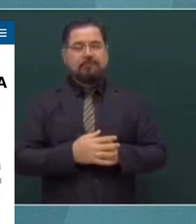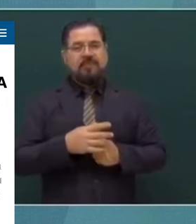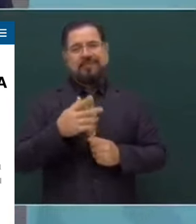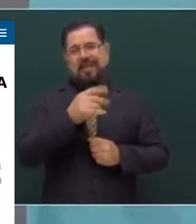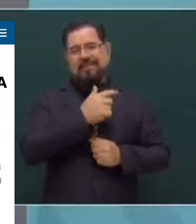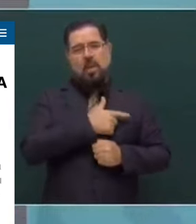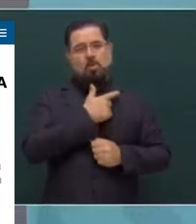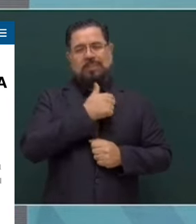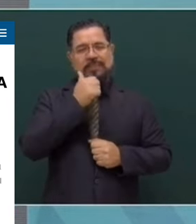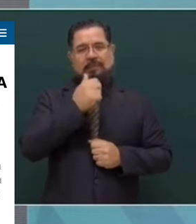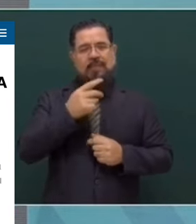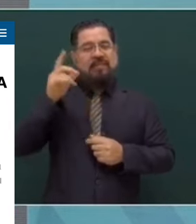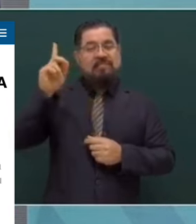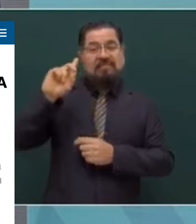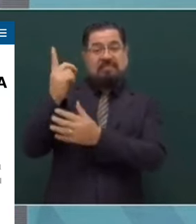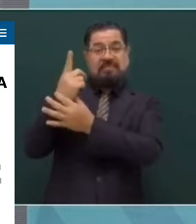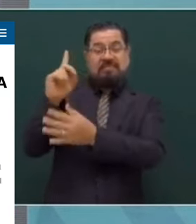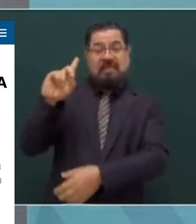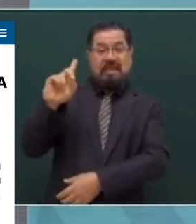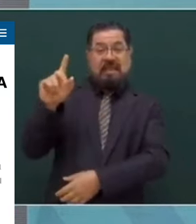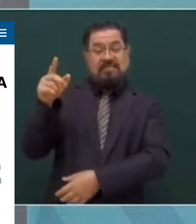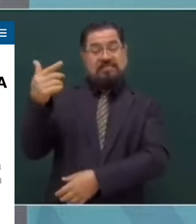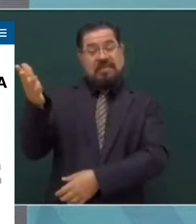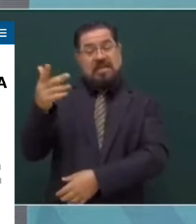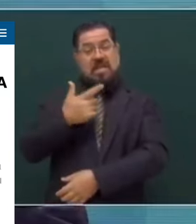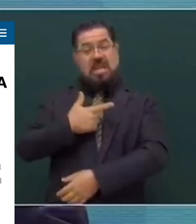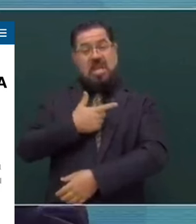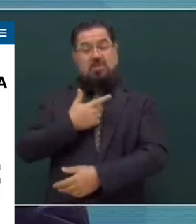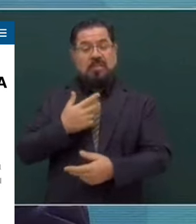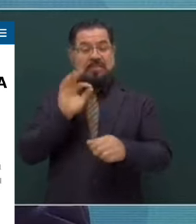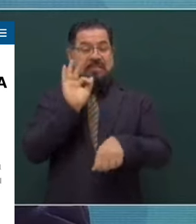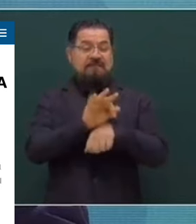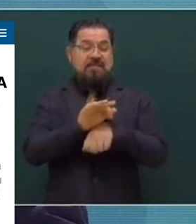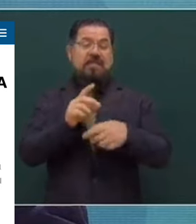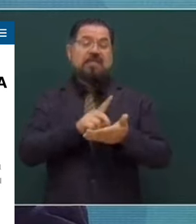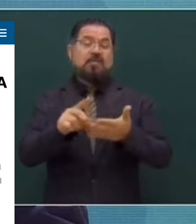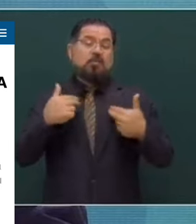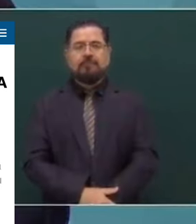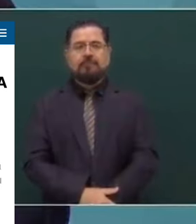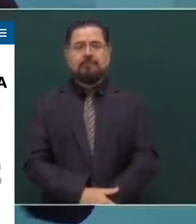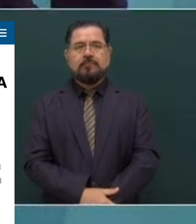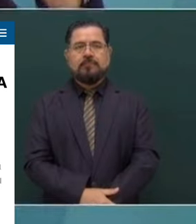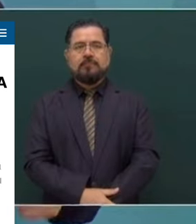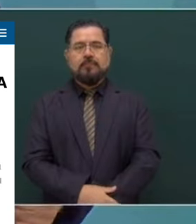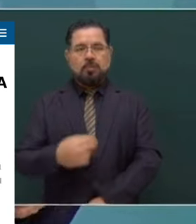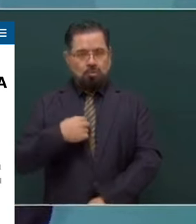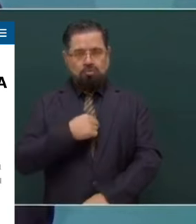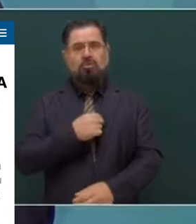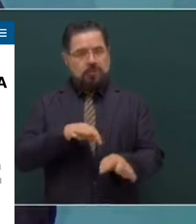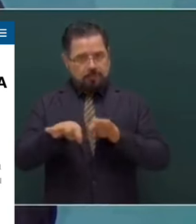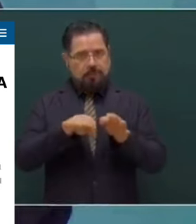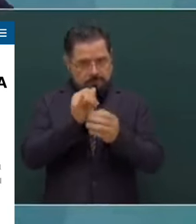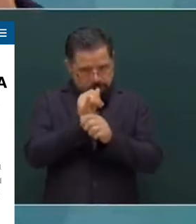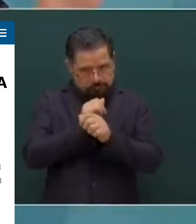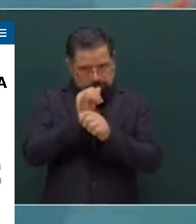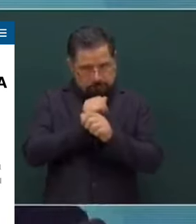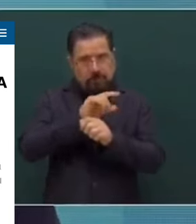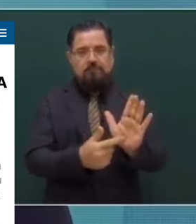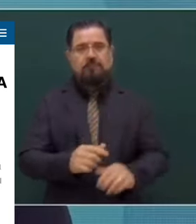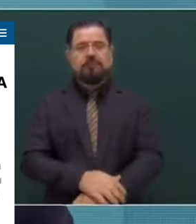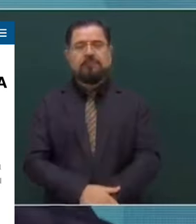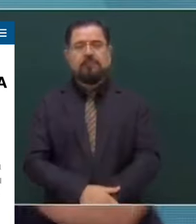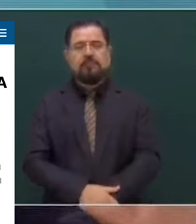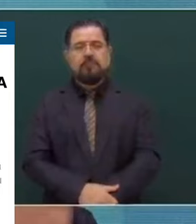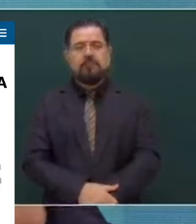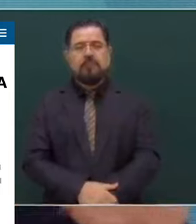Derechoso. Pseudodefensor de derechos humanos. Un farsante. Emilio Álvarez y Casa. Estamos haciendo la investigación. Porque vamos a informar.